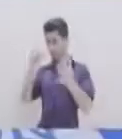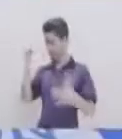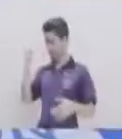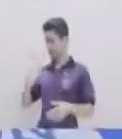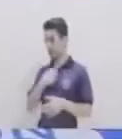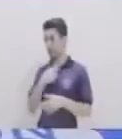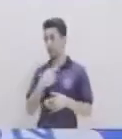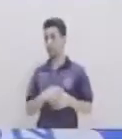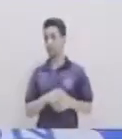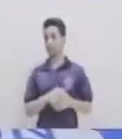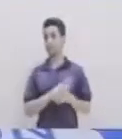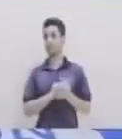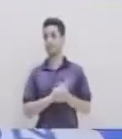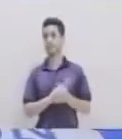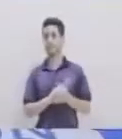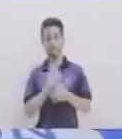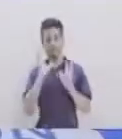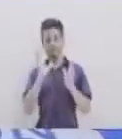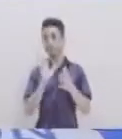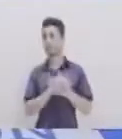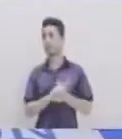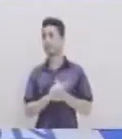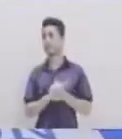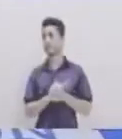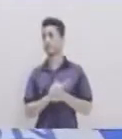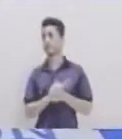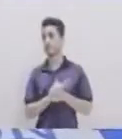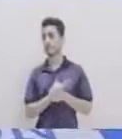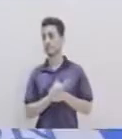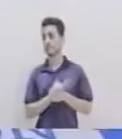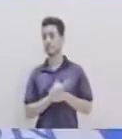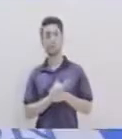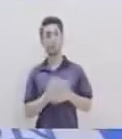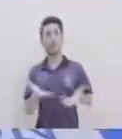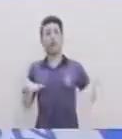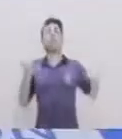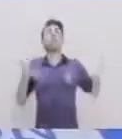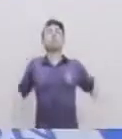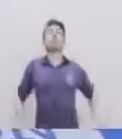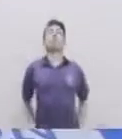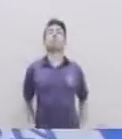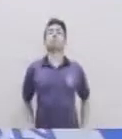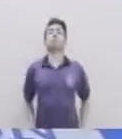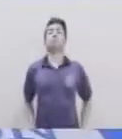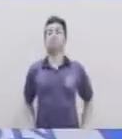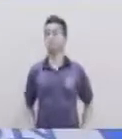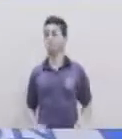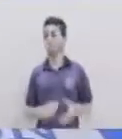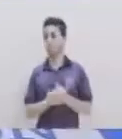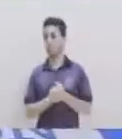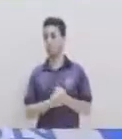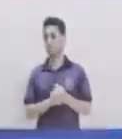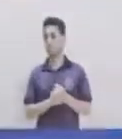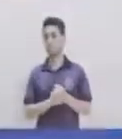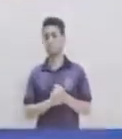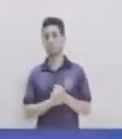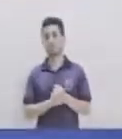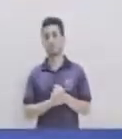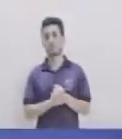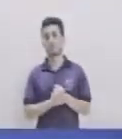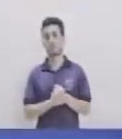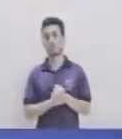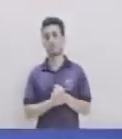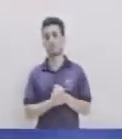Uno Dos Abajo Eso es Sostengo Lo más alto Que pueda la cadera Y bajo Eso es